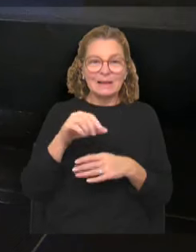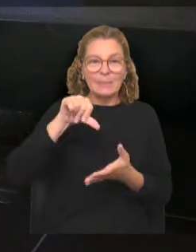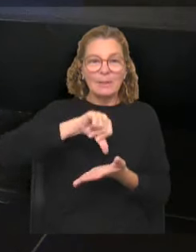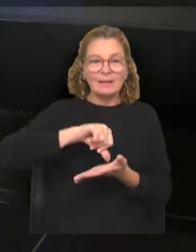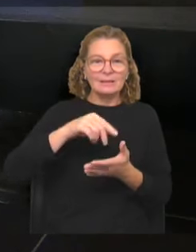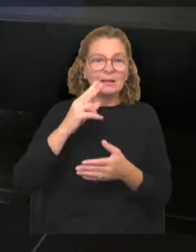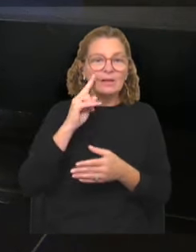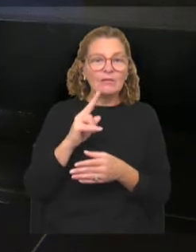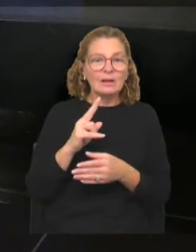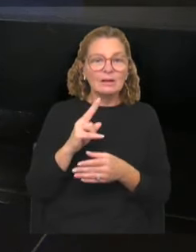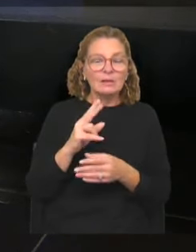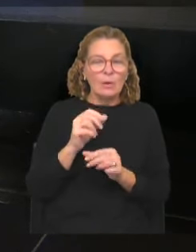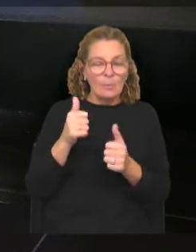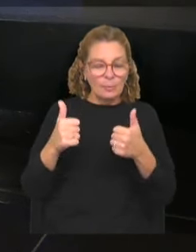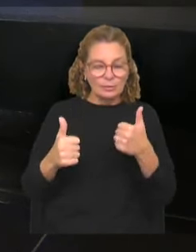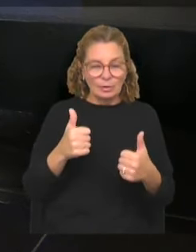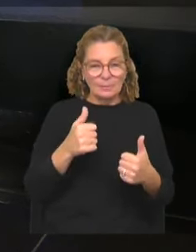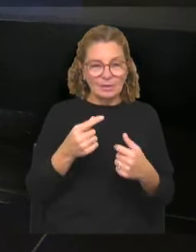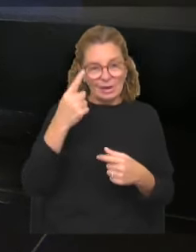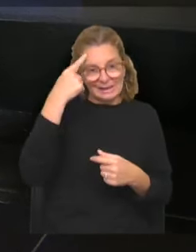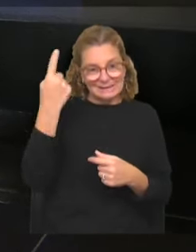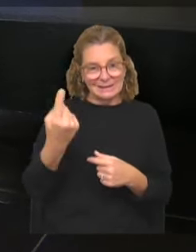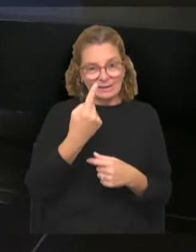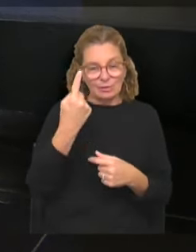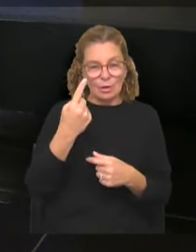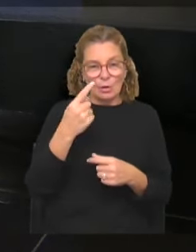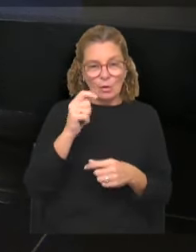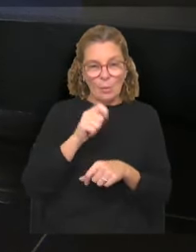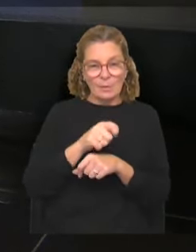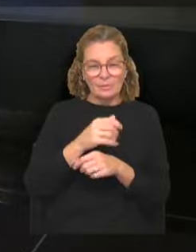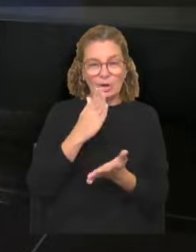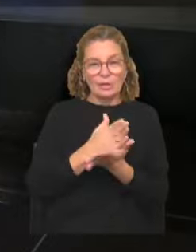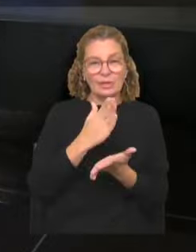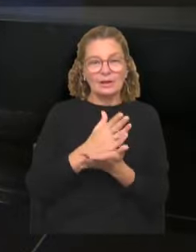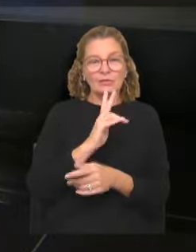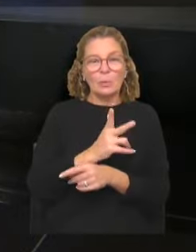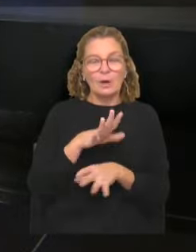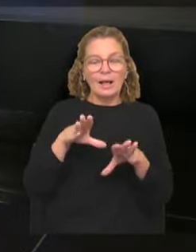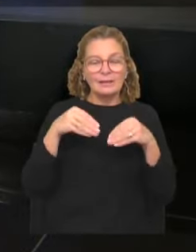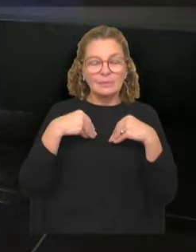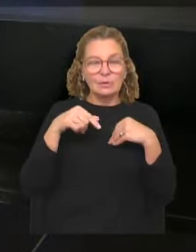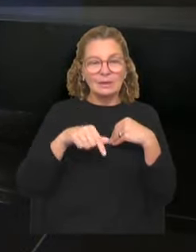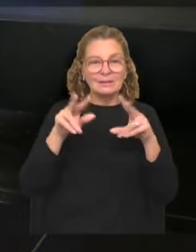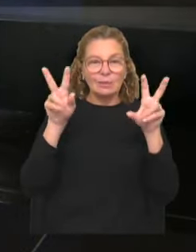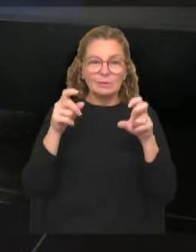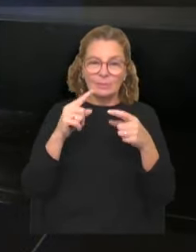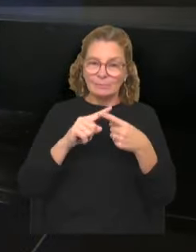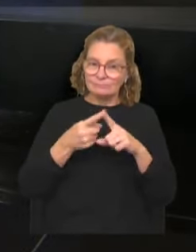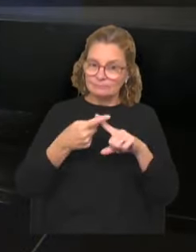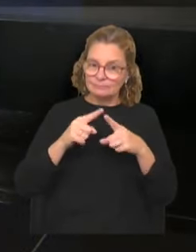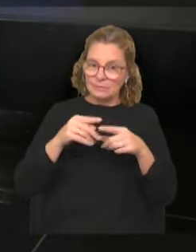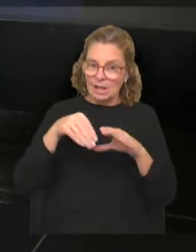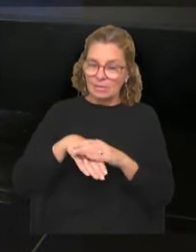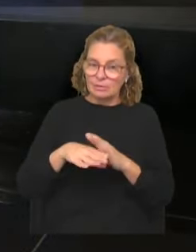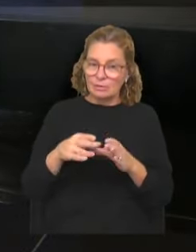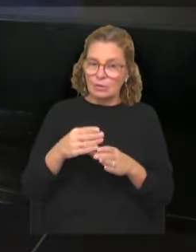condicionar los posicionamientos internacionales al cumplimiento de los derechos humanos y aceptó que este es un tema polémico en la interna